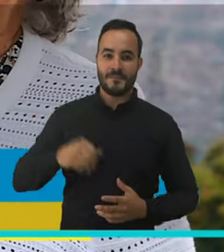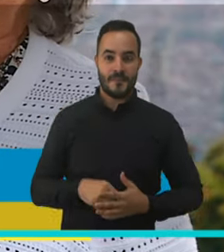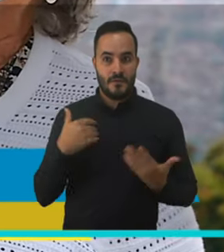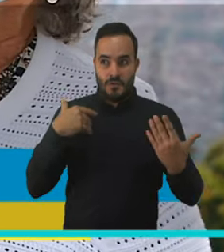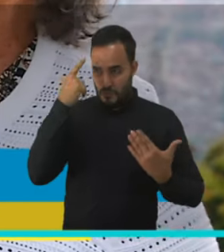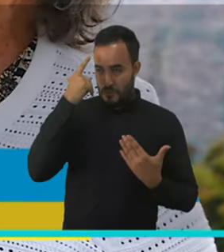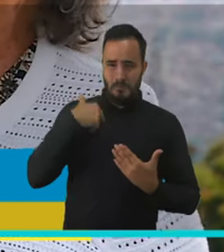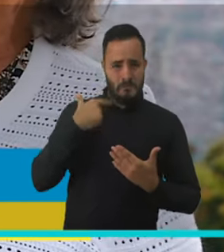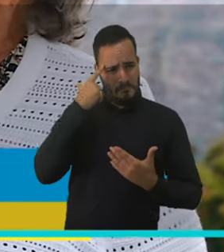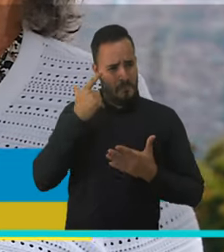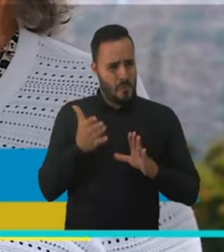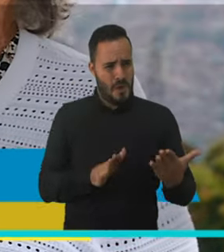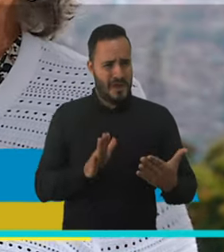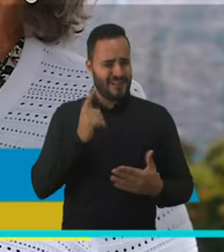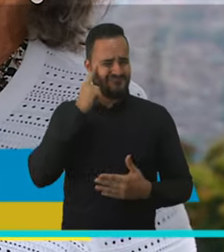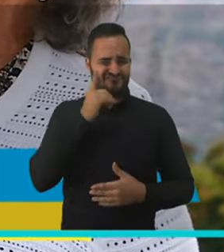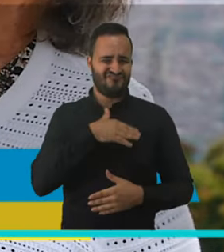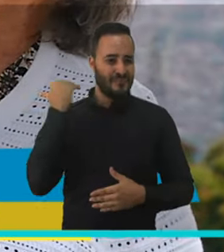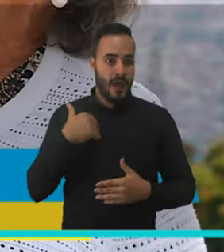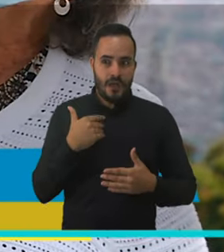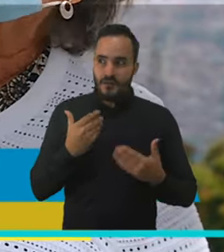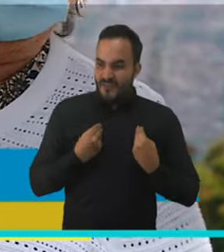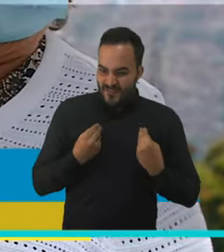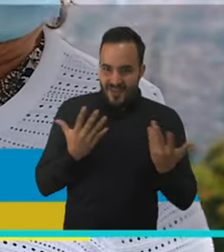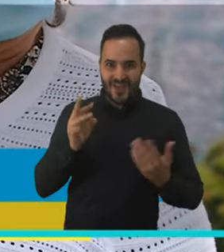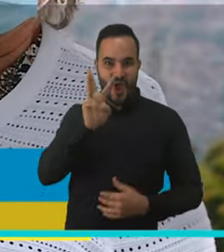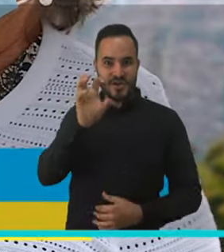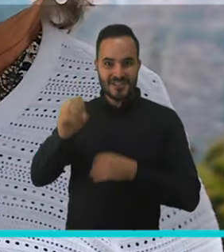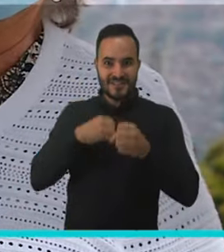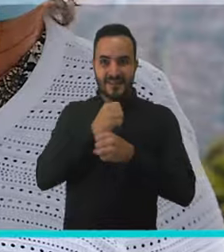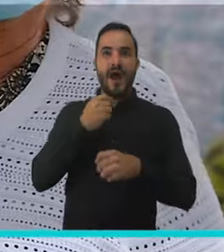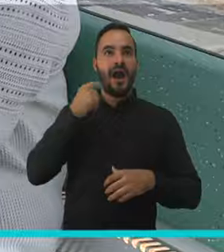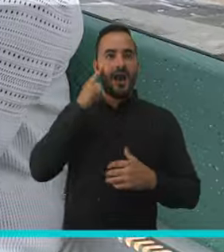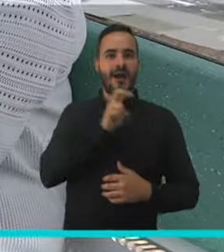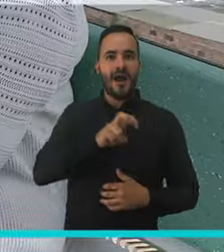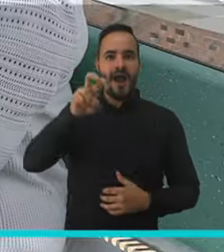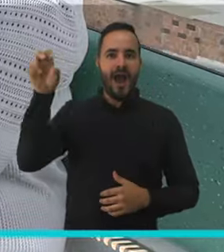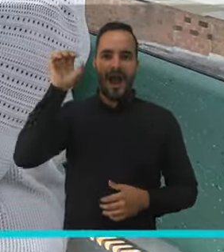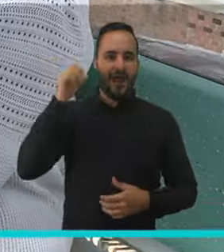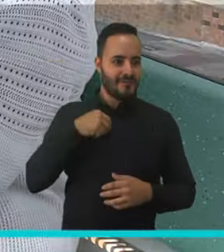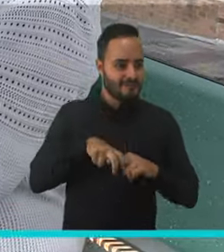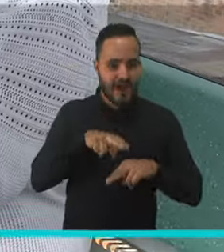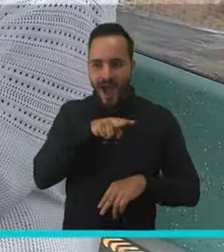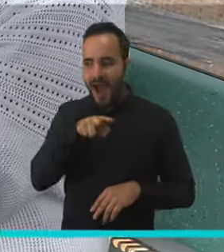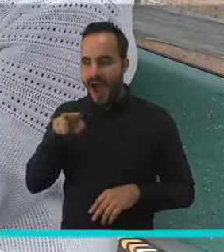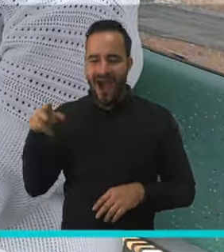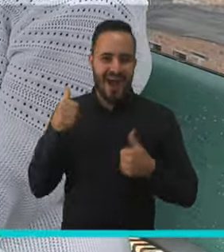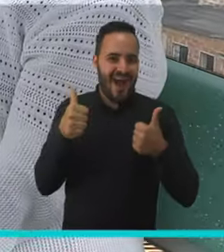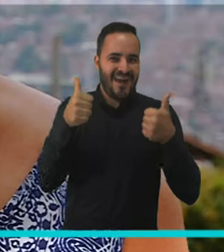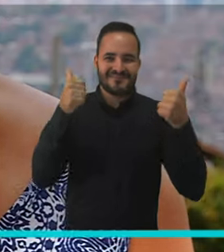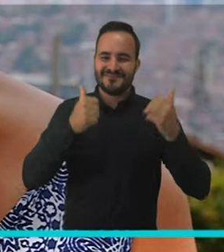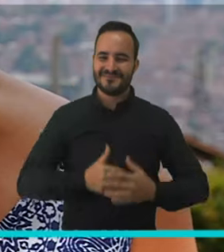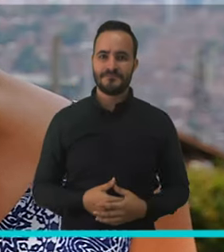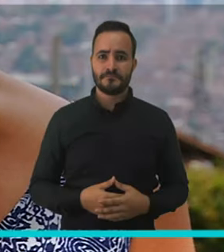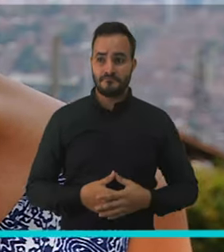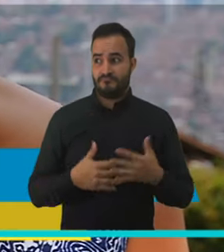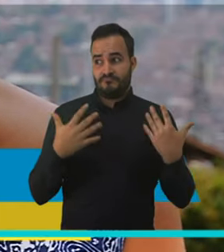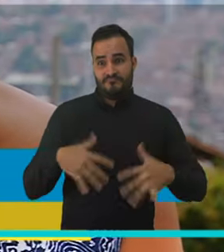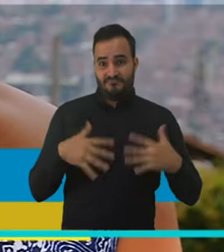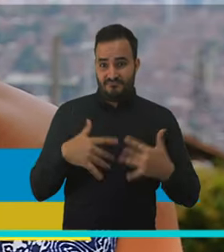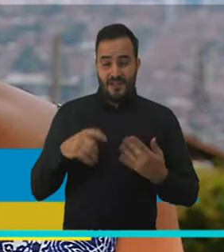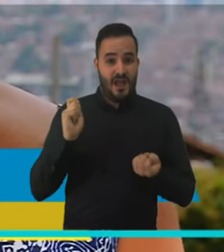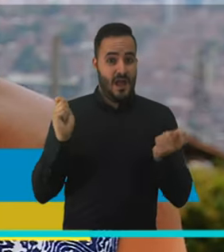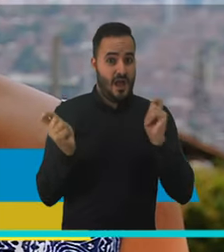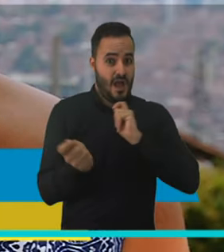iba a dar esta dicha, pero mire, a mis 80 años yo pueda montada. Maravilloso. Los tiempos deben mejorar